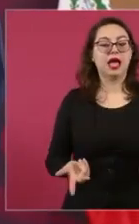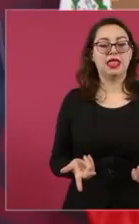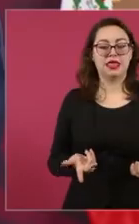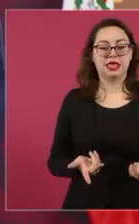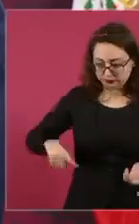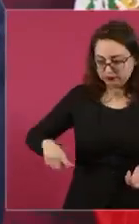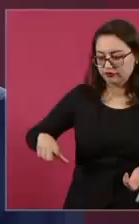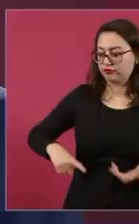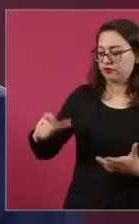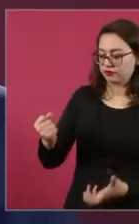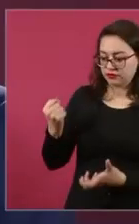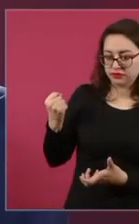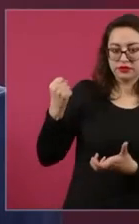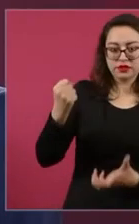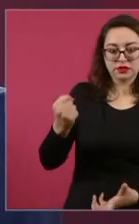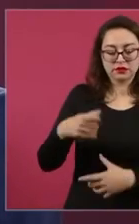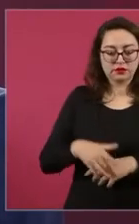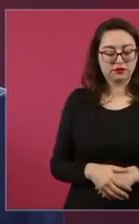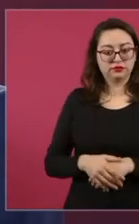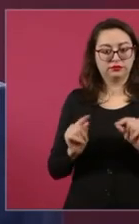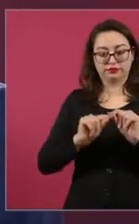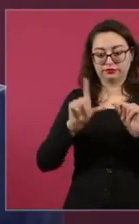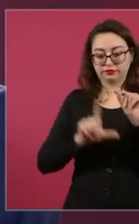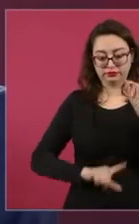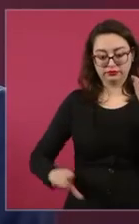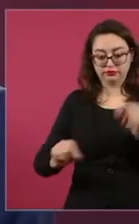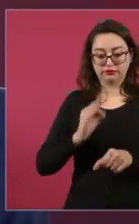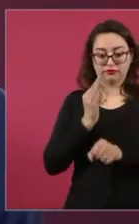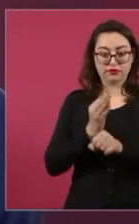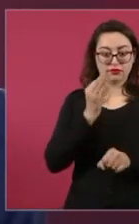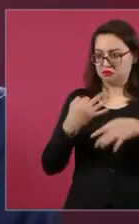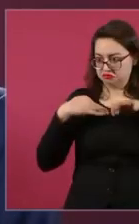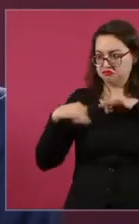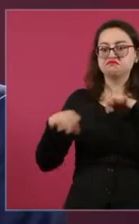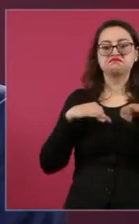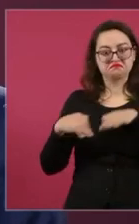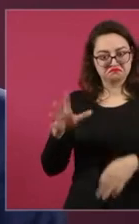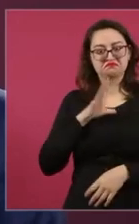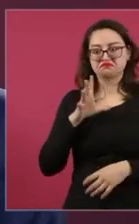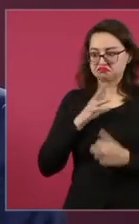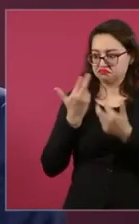poder afirmar que México es de los países con menos desempleo en el mundo.